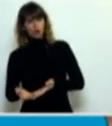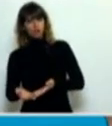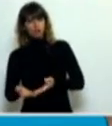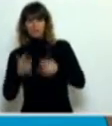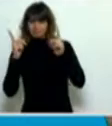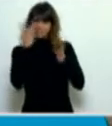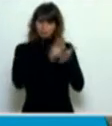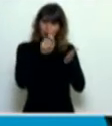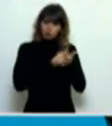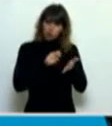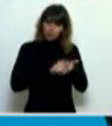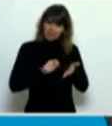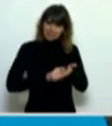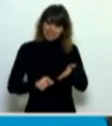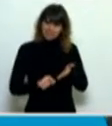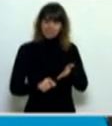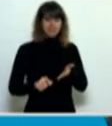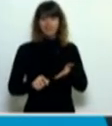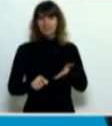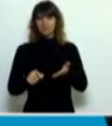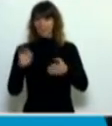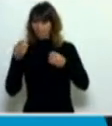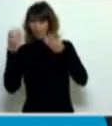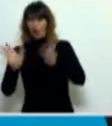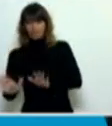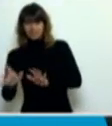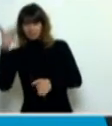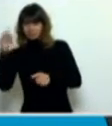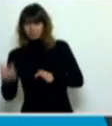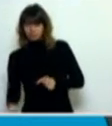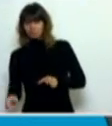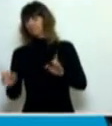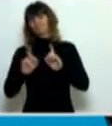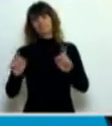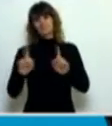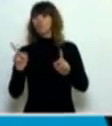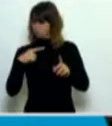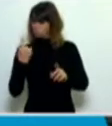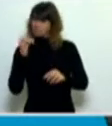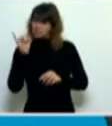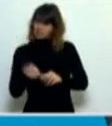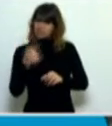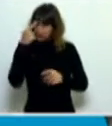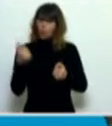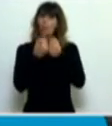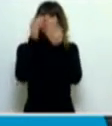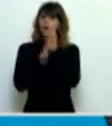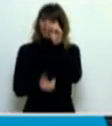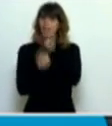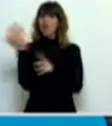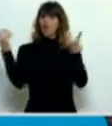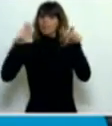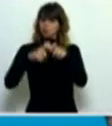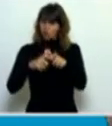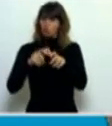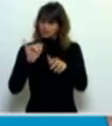los autores de esta comisión bicameral, insisto, por la que estamos de acuerdo, porque no hay